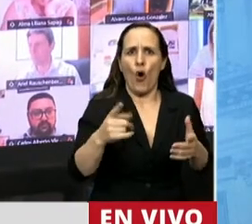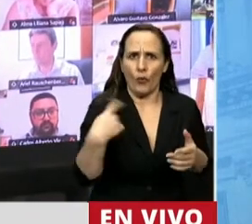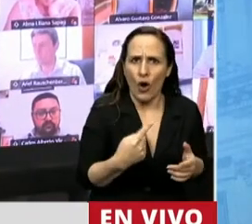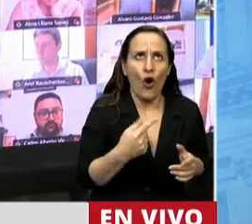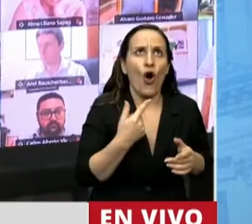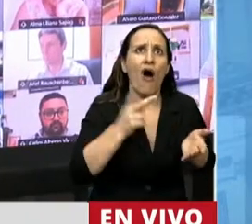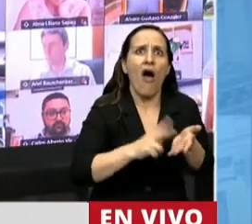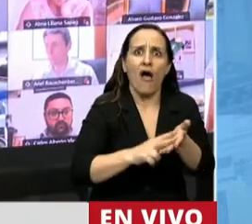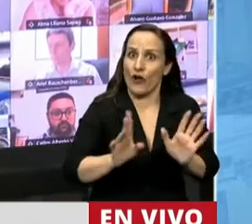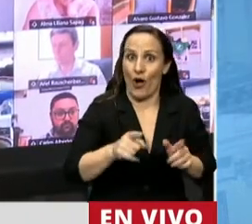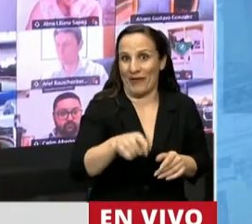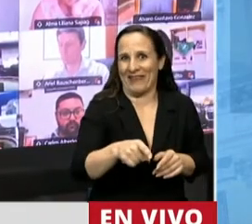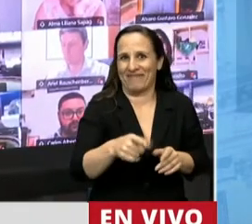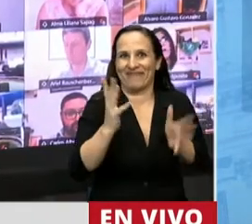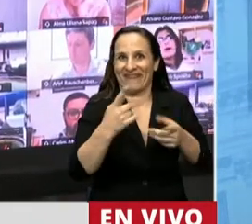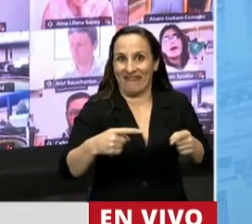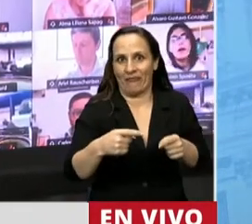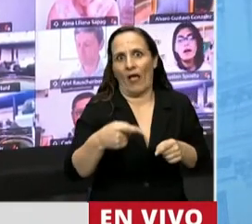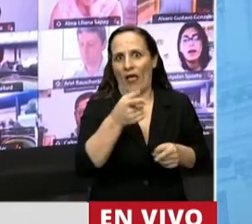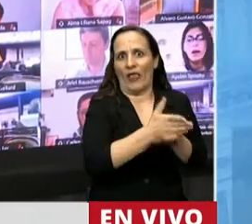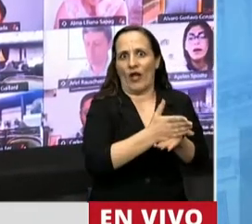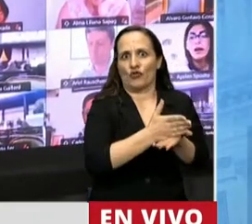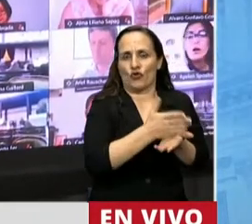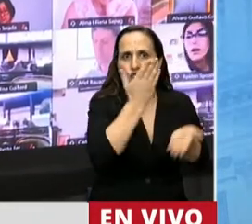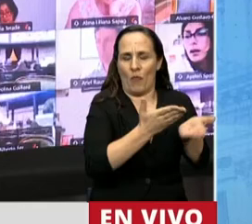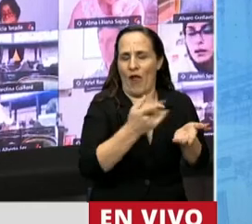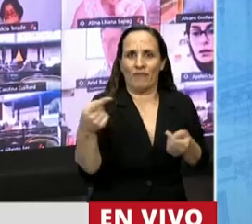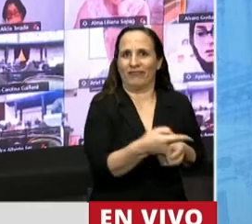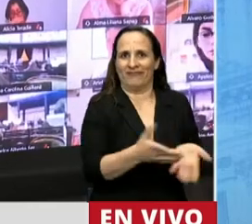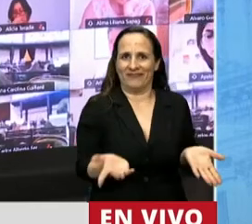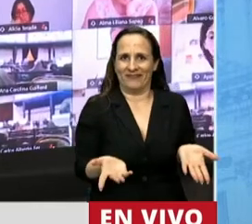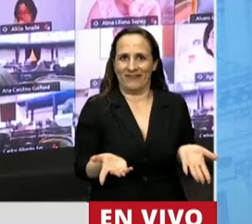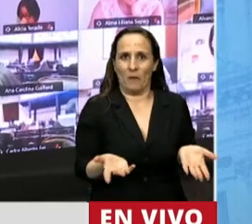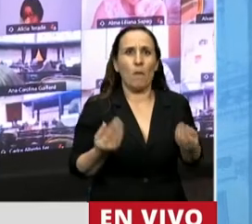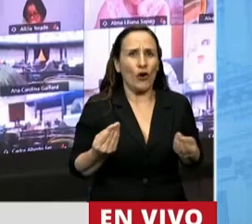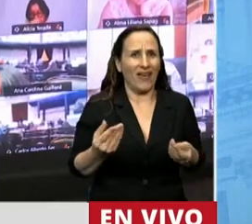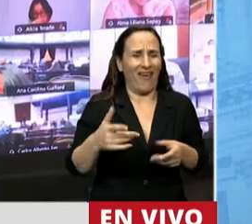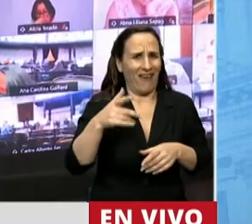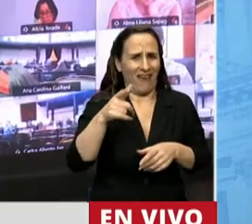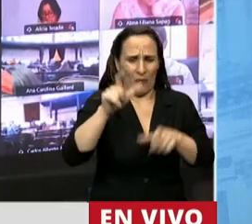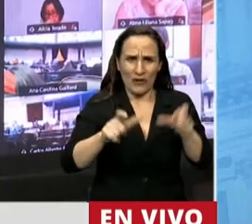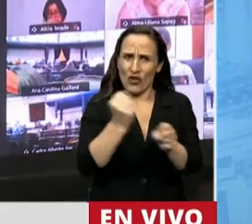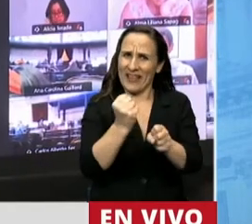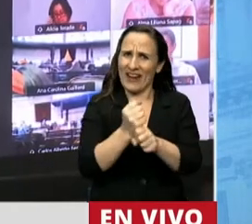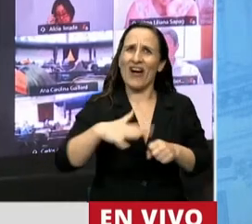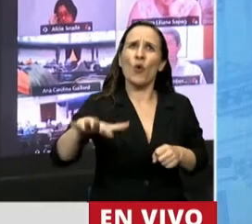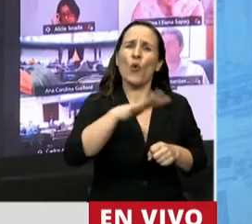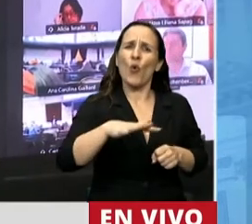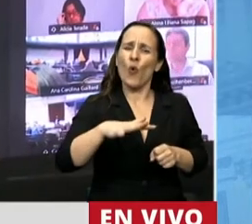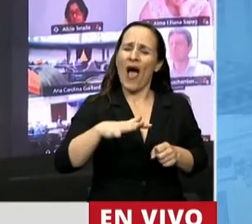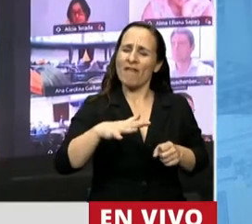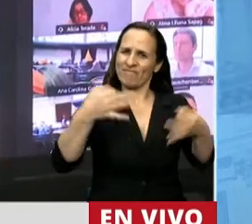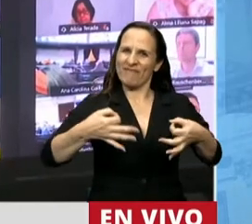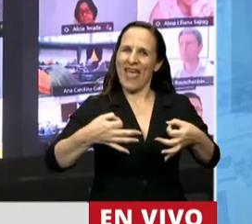atentan contra los derechos humanos. Porque créanme, el derecho a un ambiente laboral sano y sin violencia es un derecho